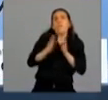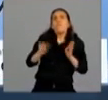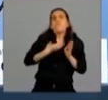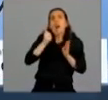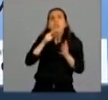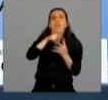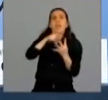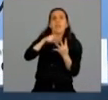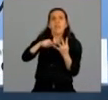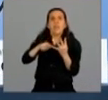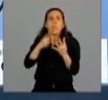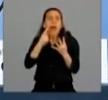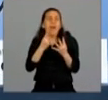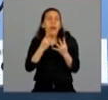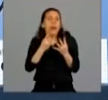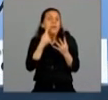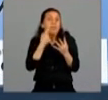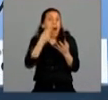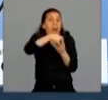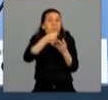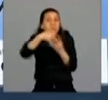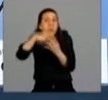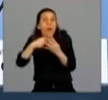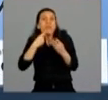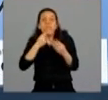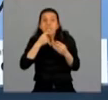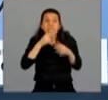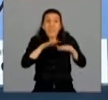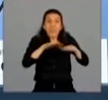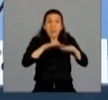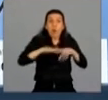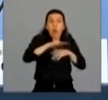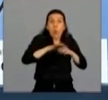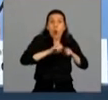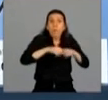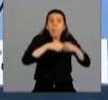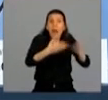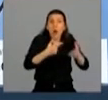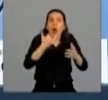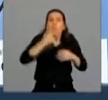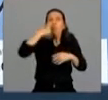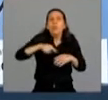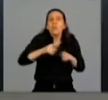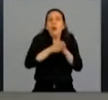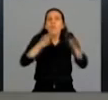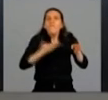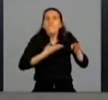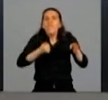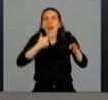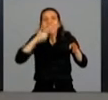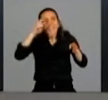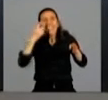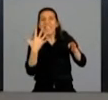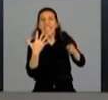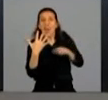actividades, para no estar viendo en cada caso. Y a medida que mejora, en el último de los casos, lo llamamos fase 5, en el marco de